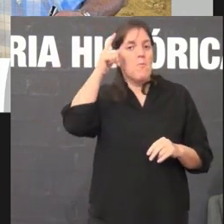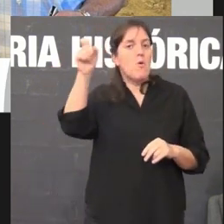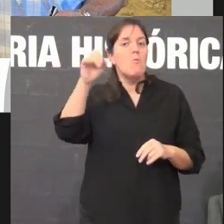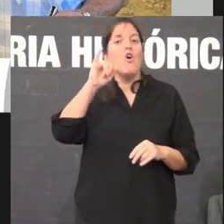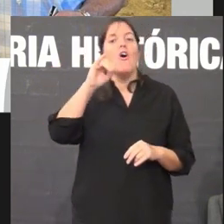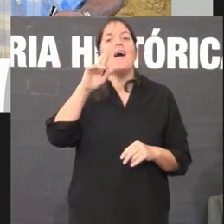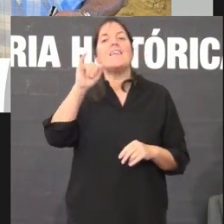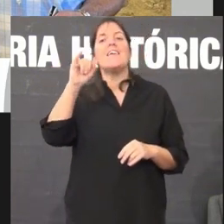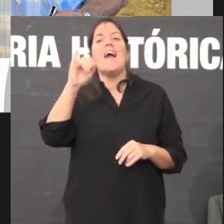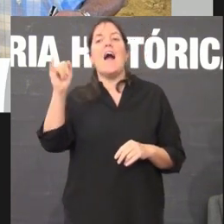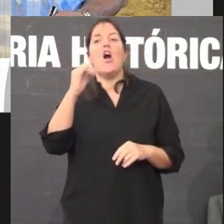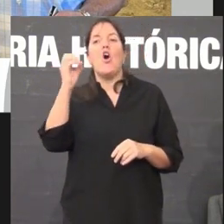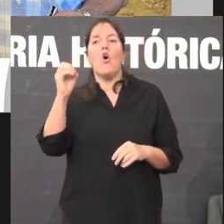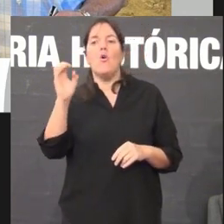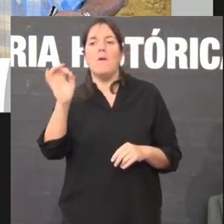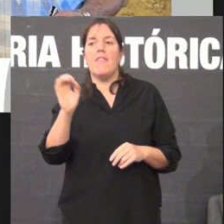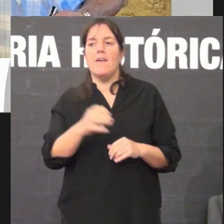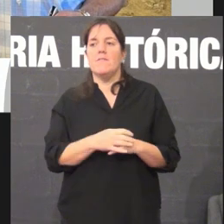non o di ninguén